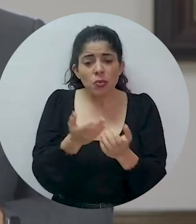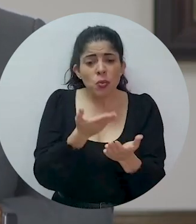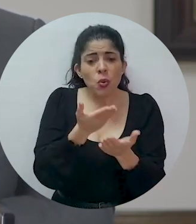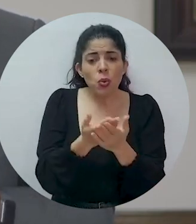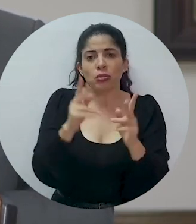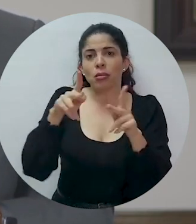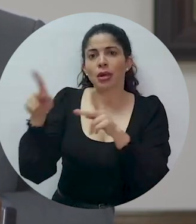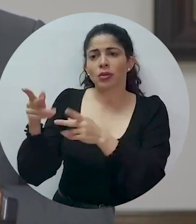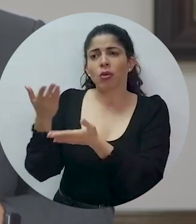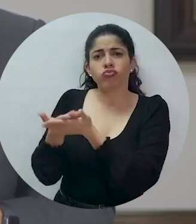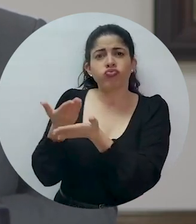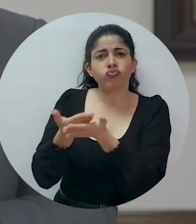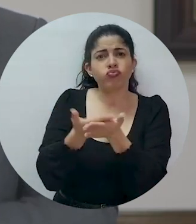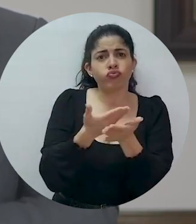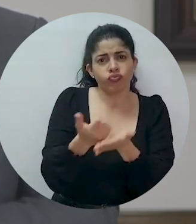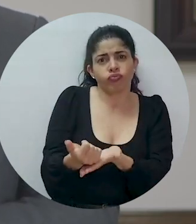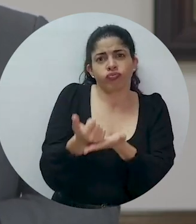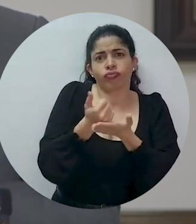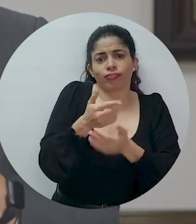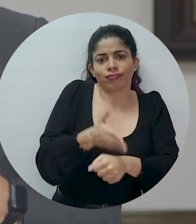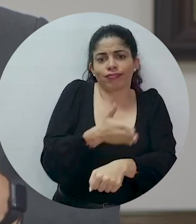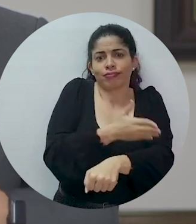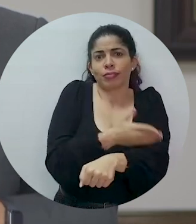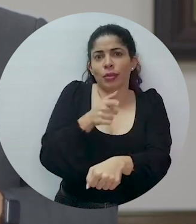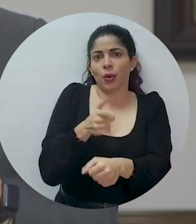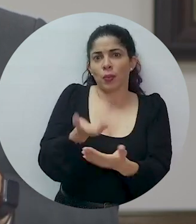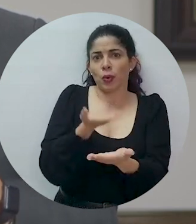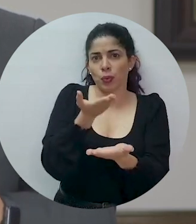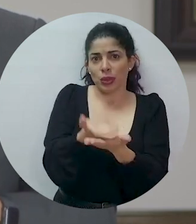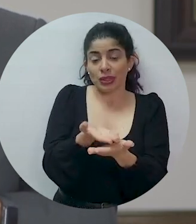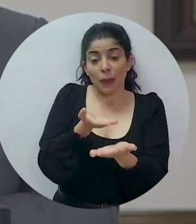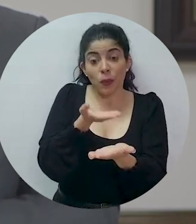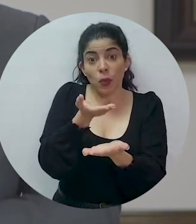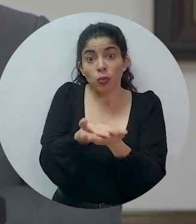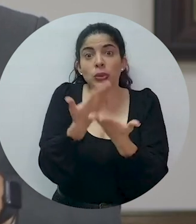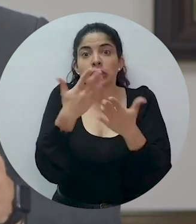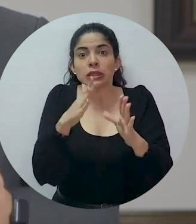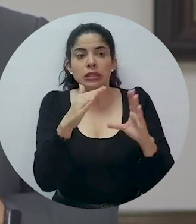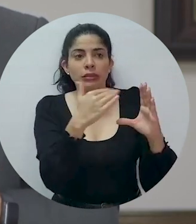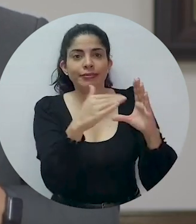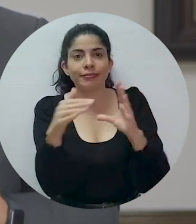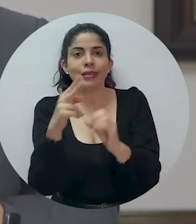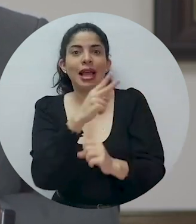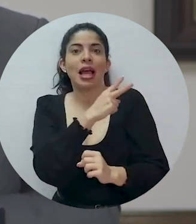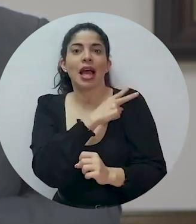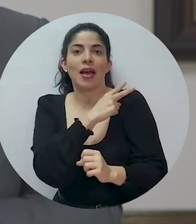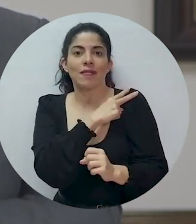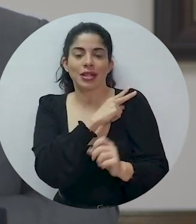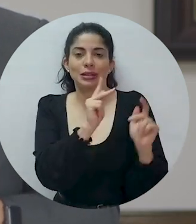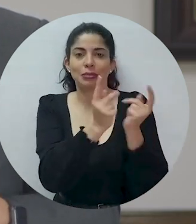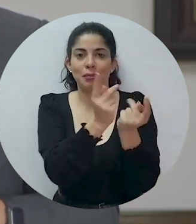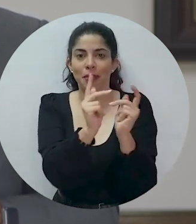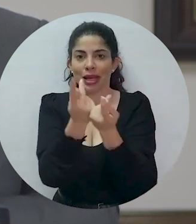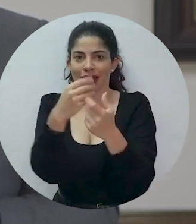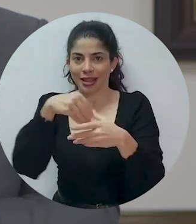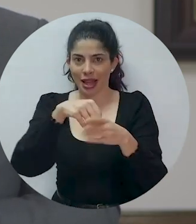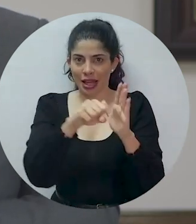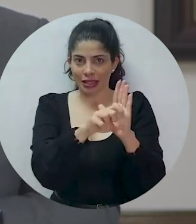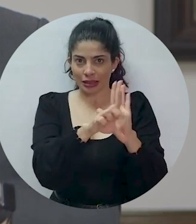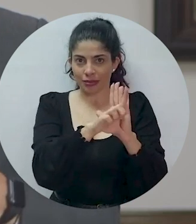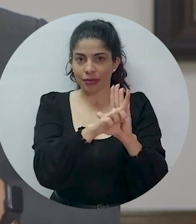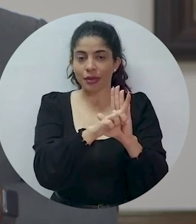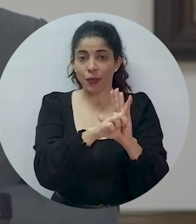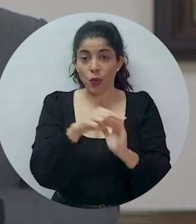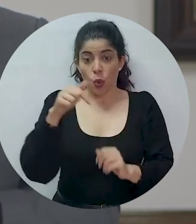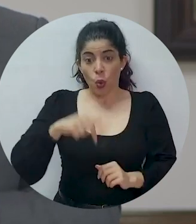enriquecida con aportes ciudadanos. Hemos presentado esta propuesta a las jefaturas de fracción de la Asamblea Legislativa,